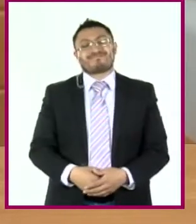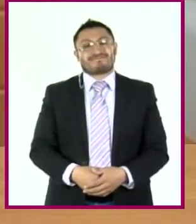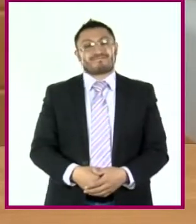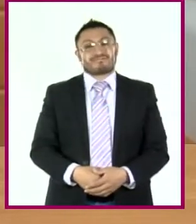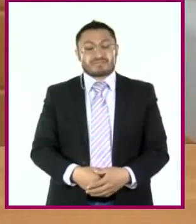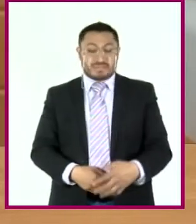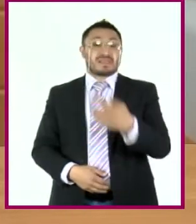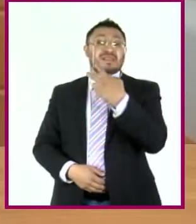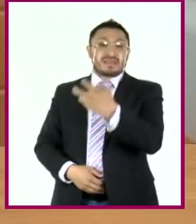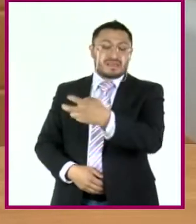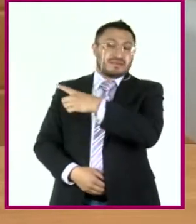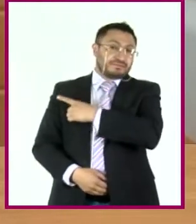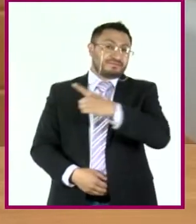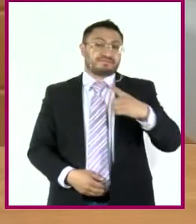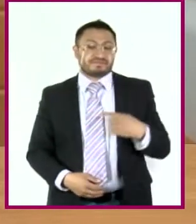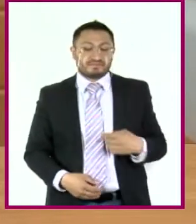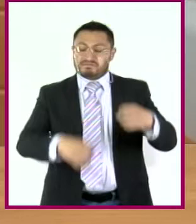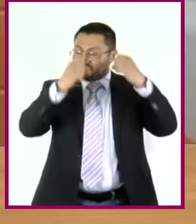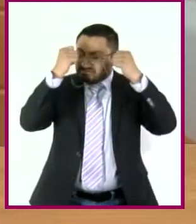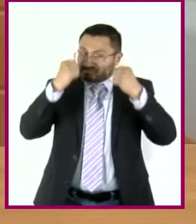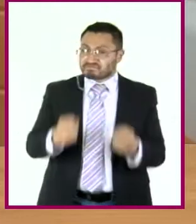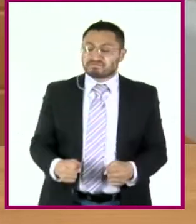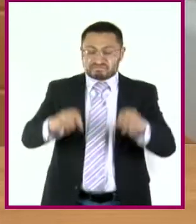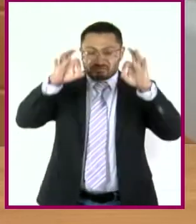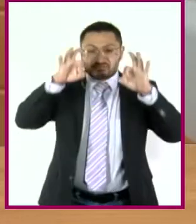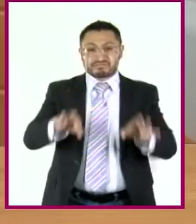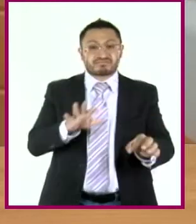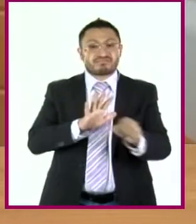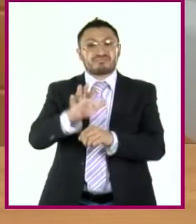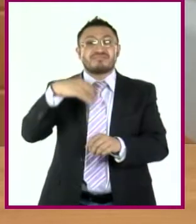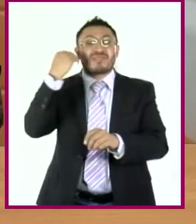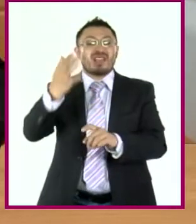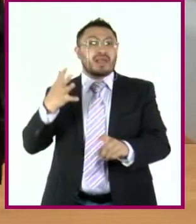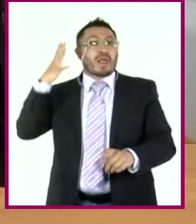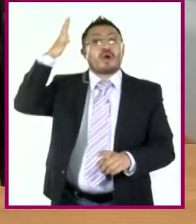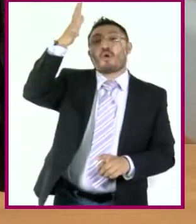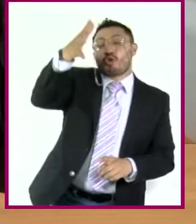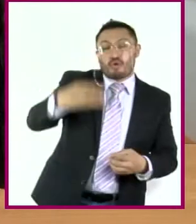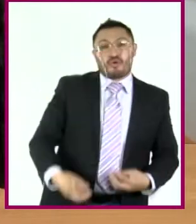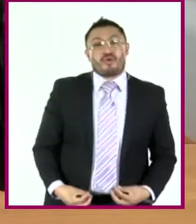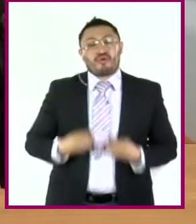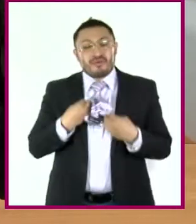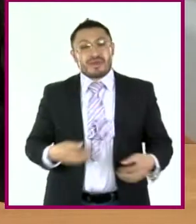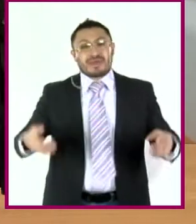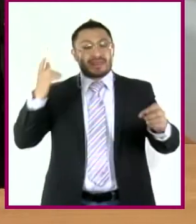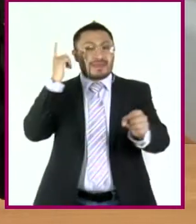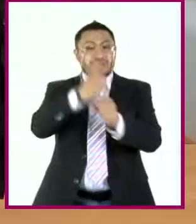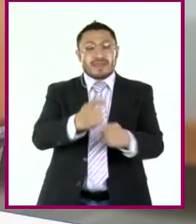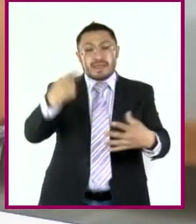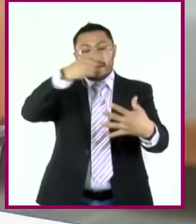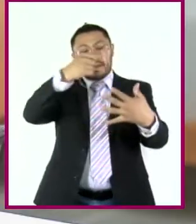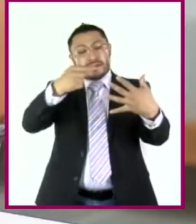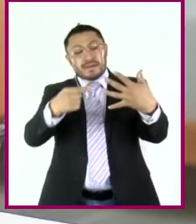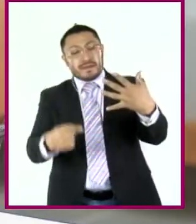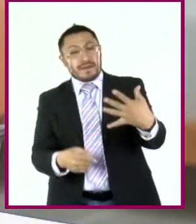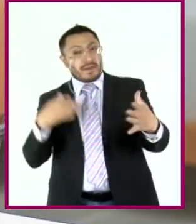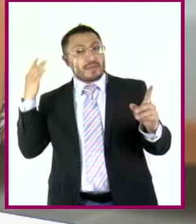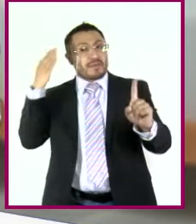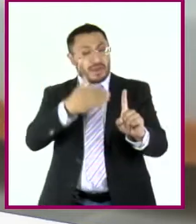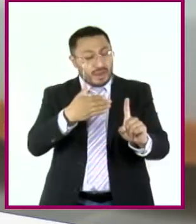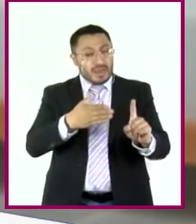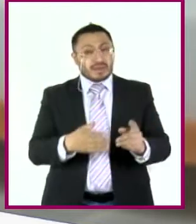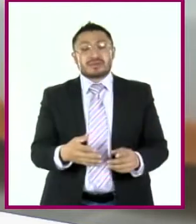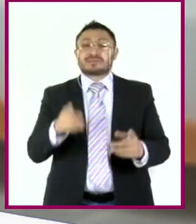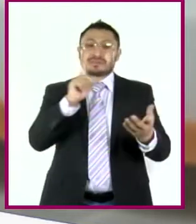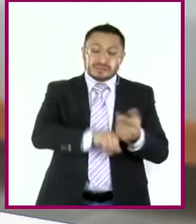Justamente por eso debemos estar bien seguros de lo que queremos para nuestro futuro. Definir nuestras metas en todos los sentidos, tanto en el